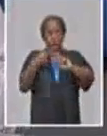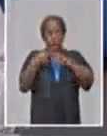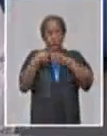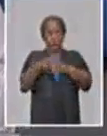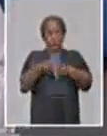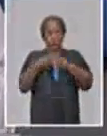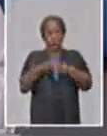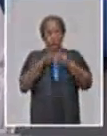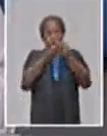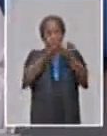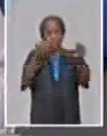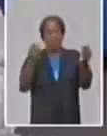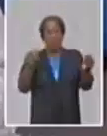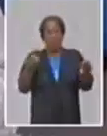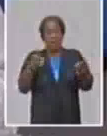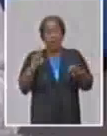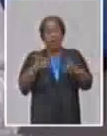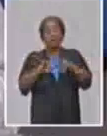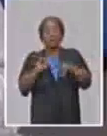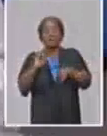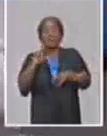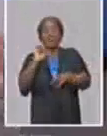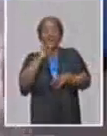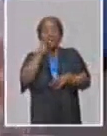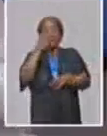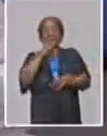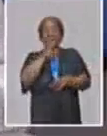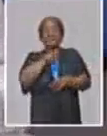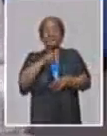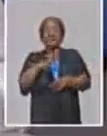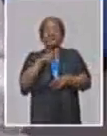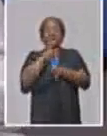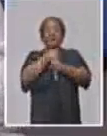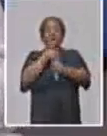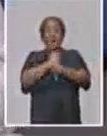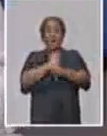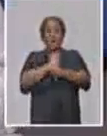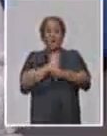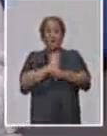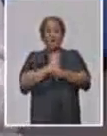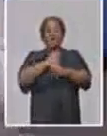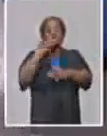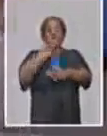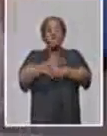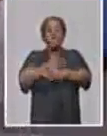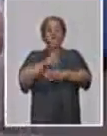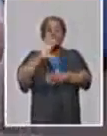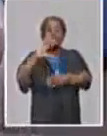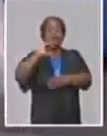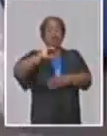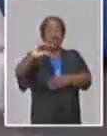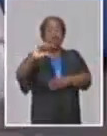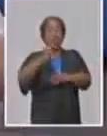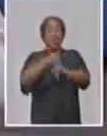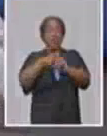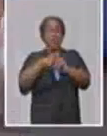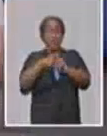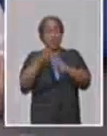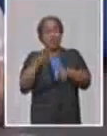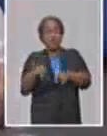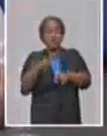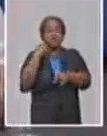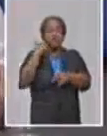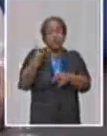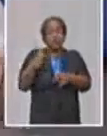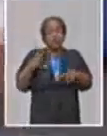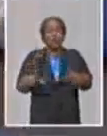flexibiliza la distribución de utilidad de los trabajadores. Se elimina el límite de hasta cinco salarios medios y su condicionamiento al cumplimiento